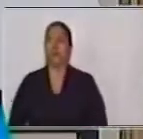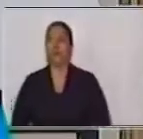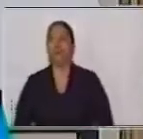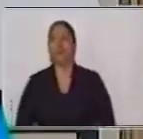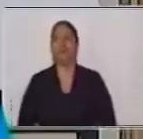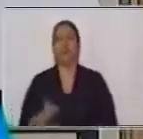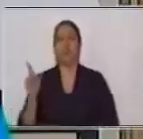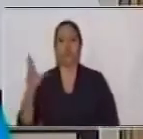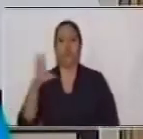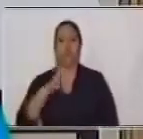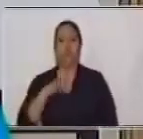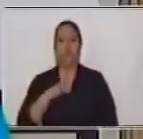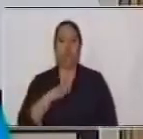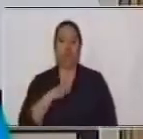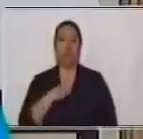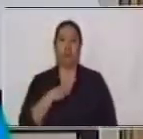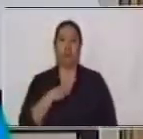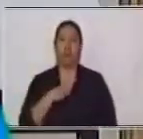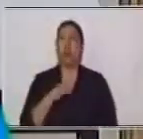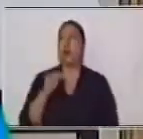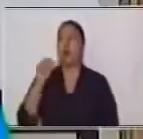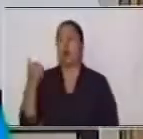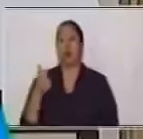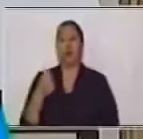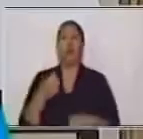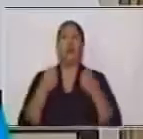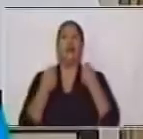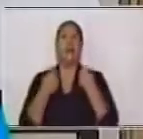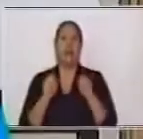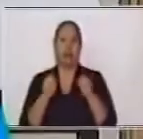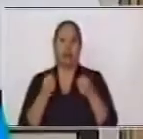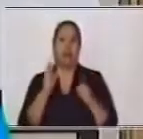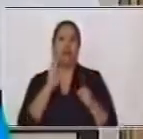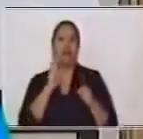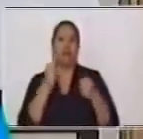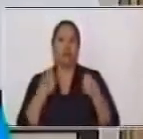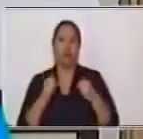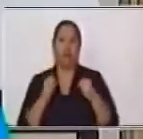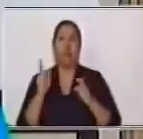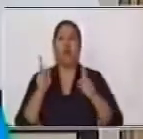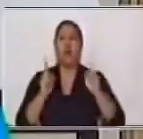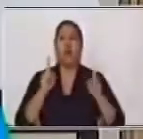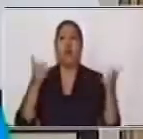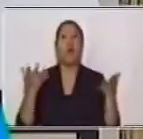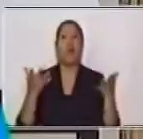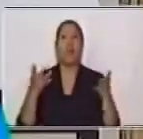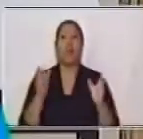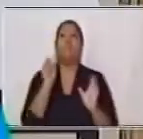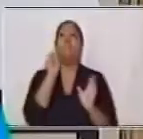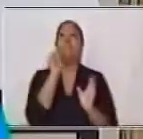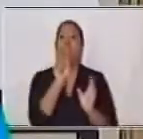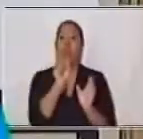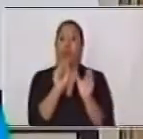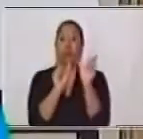Tengo el verbo hago. Y el signo que lo está uniendo es el punto.